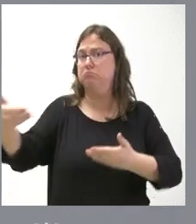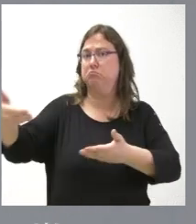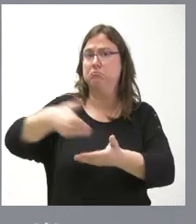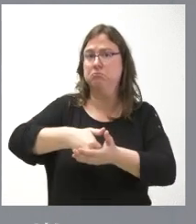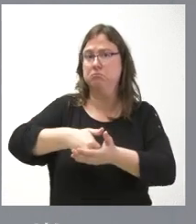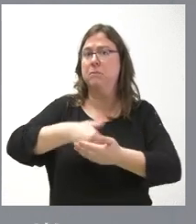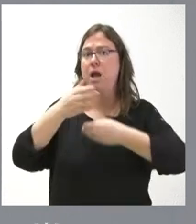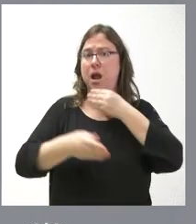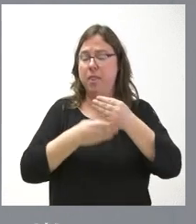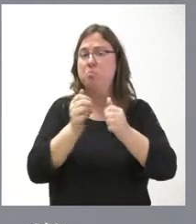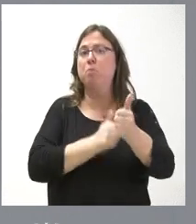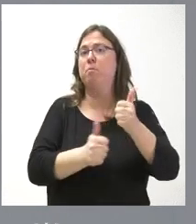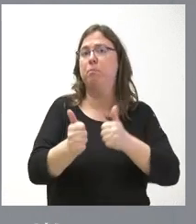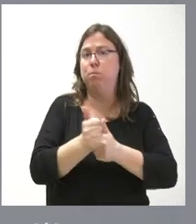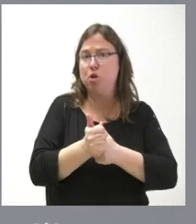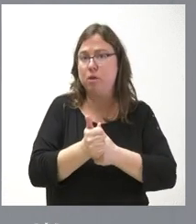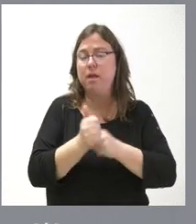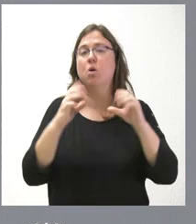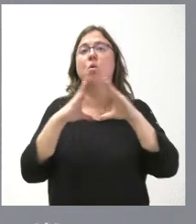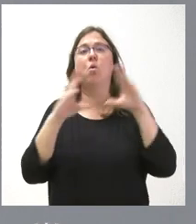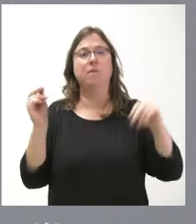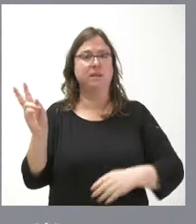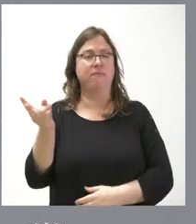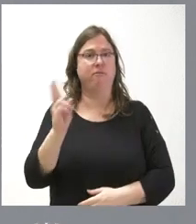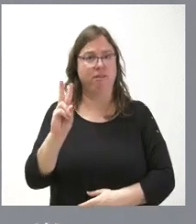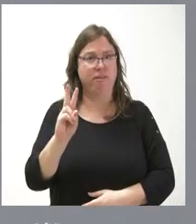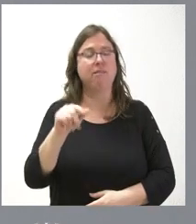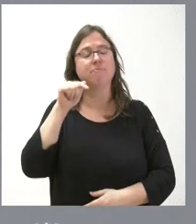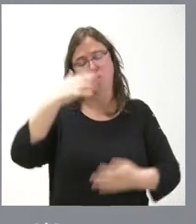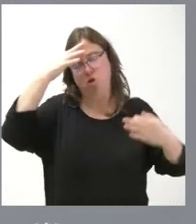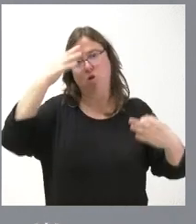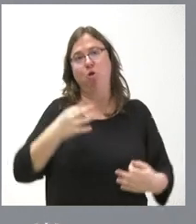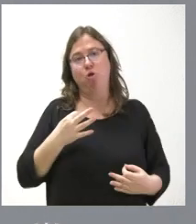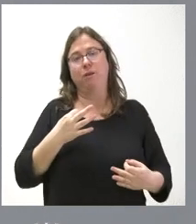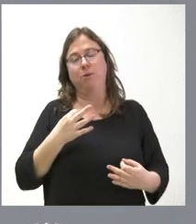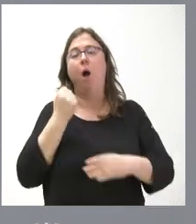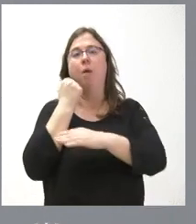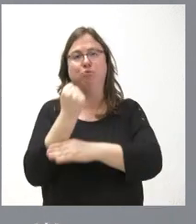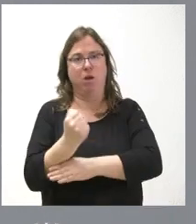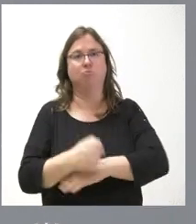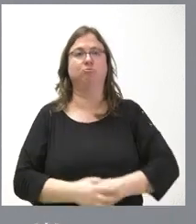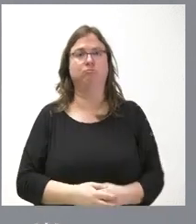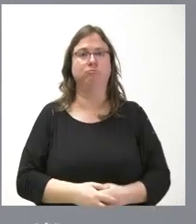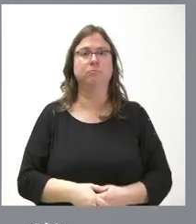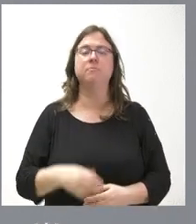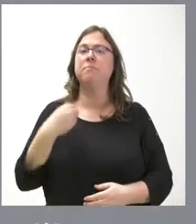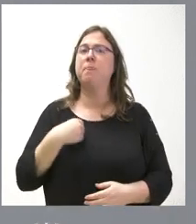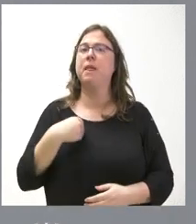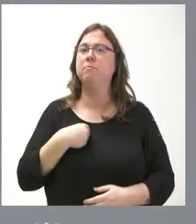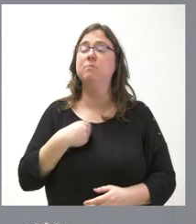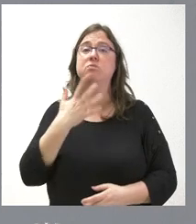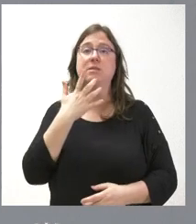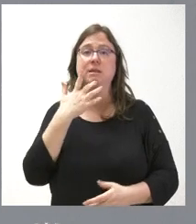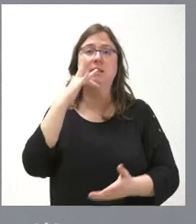realiza y es una prioridad de la Universidad de Valladolid, pues nosotros, lógicamente, estaríamos apoyando ese tipo de inversiones y está dentro